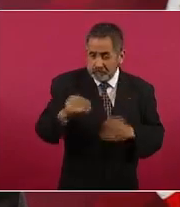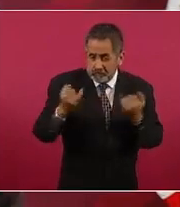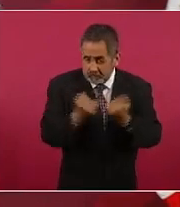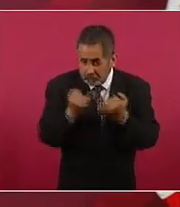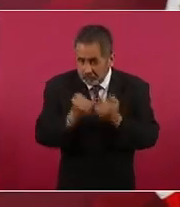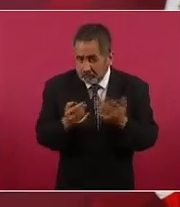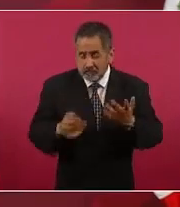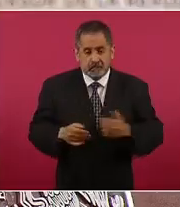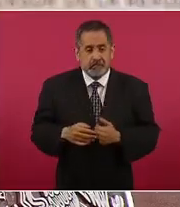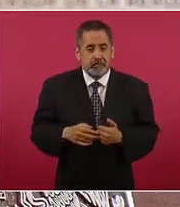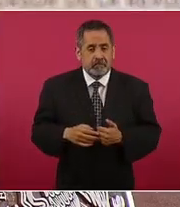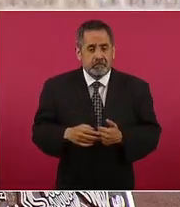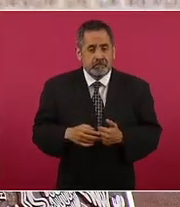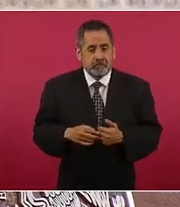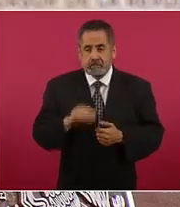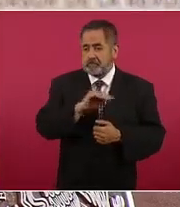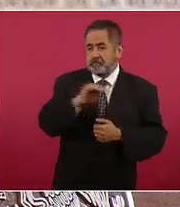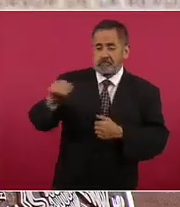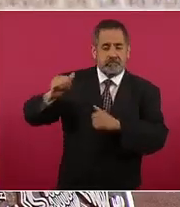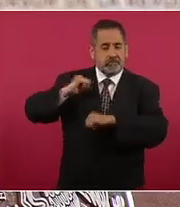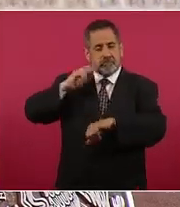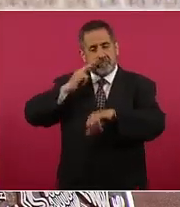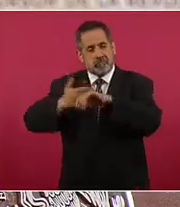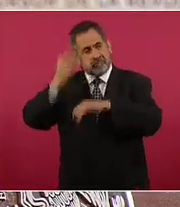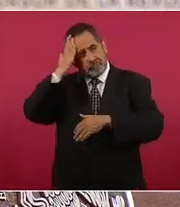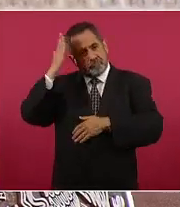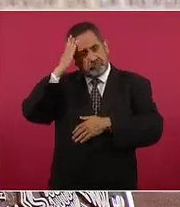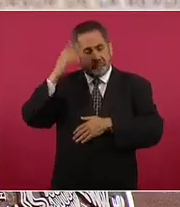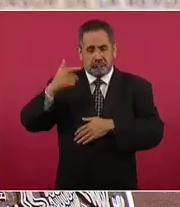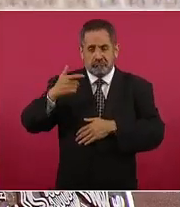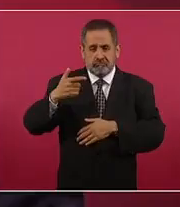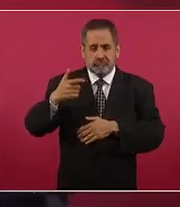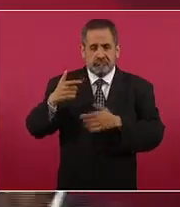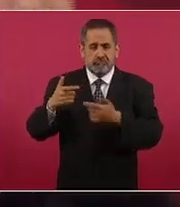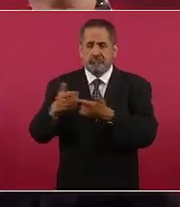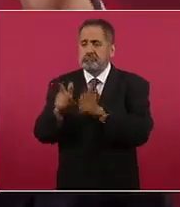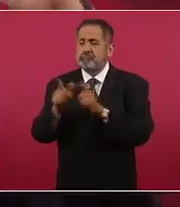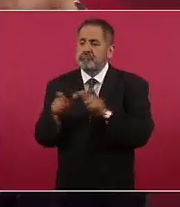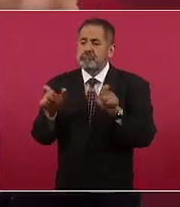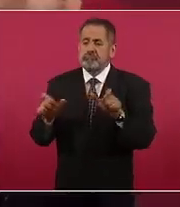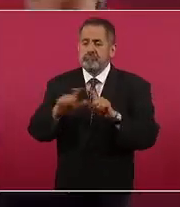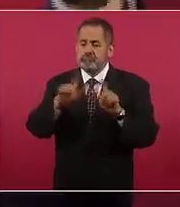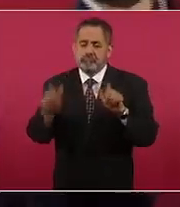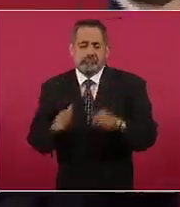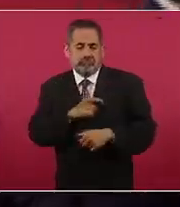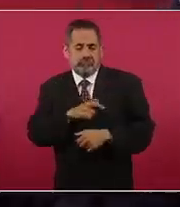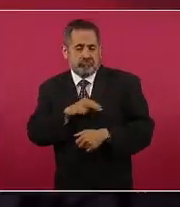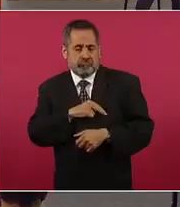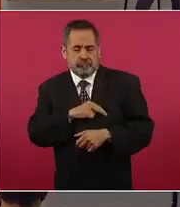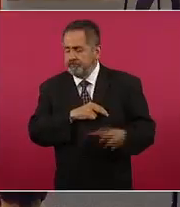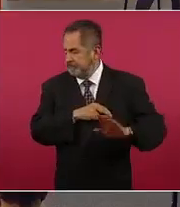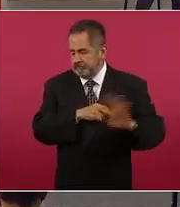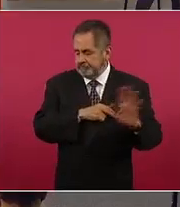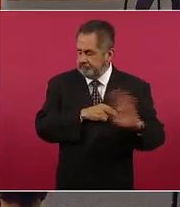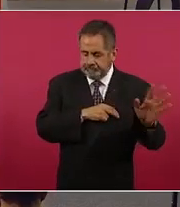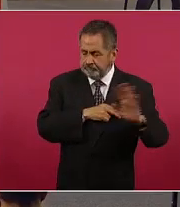en la Guardia Nacional? No, queremos que así como